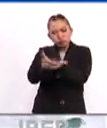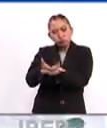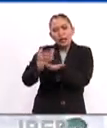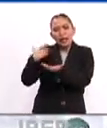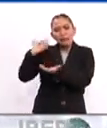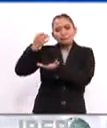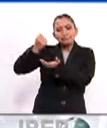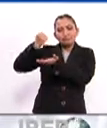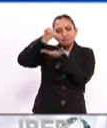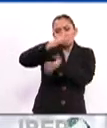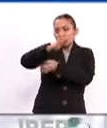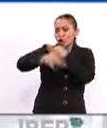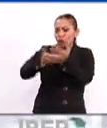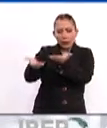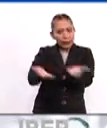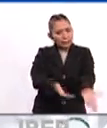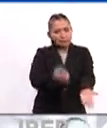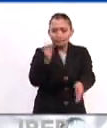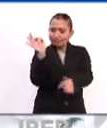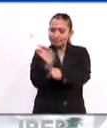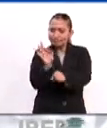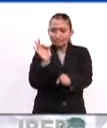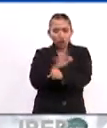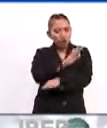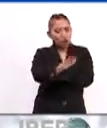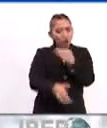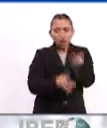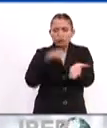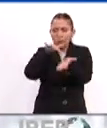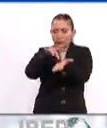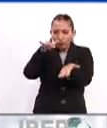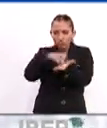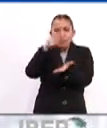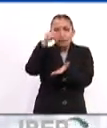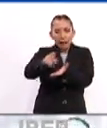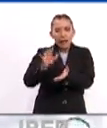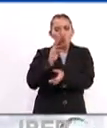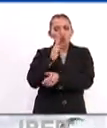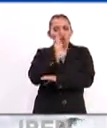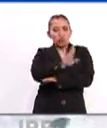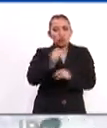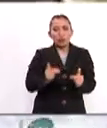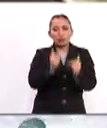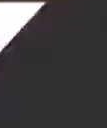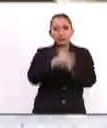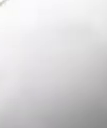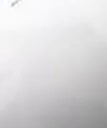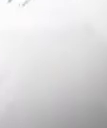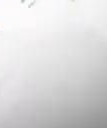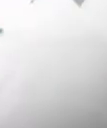al inversionista todas las garantías, todos los incentivos para resguardar sus negocios.